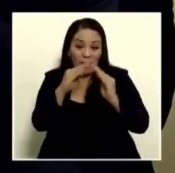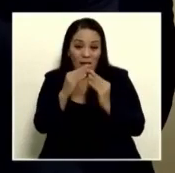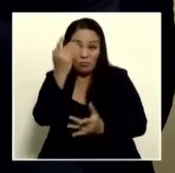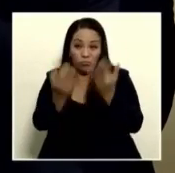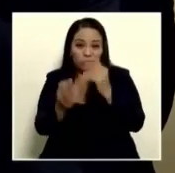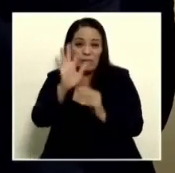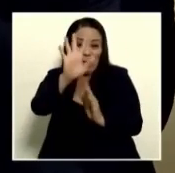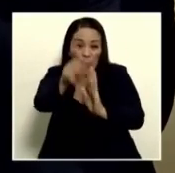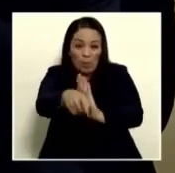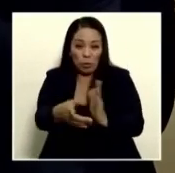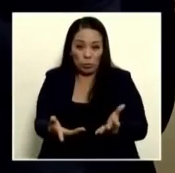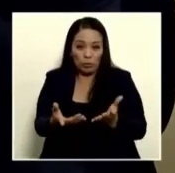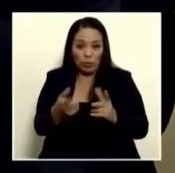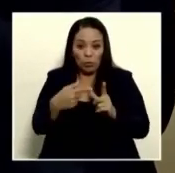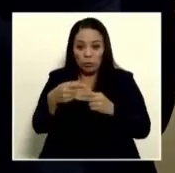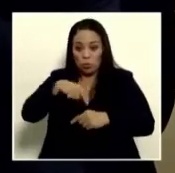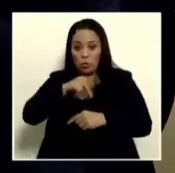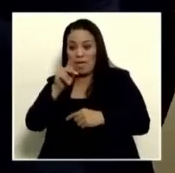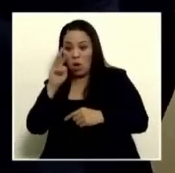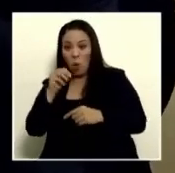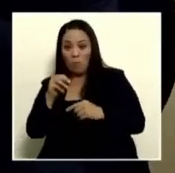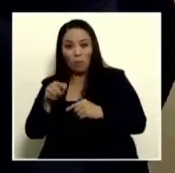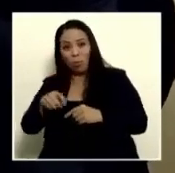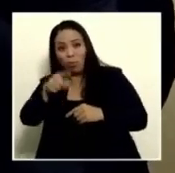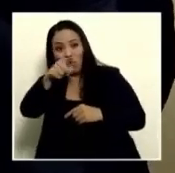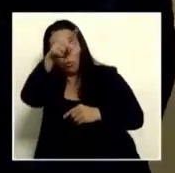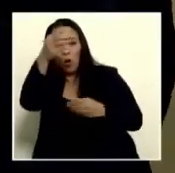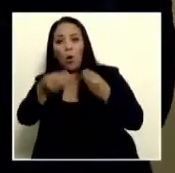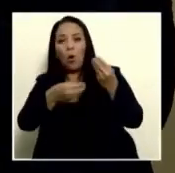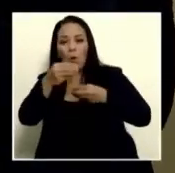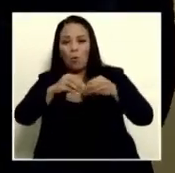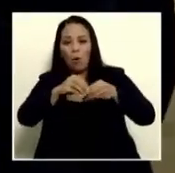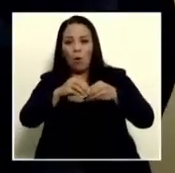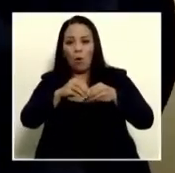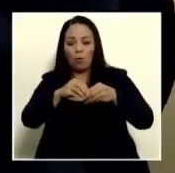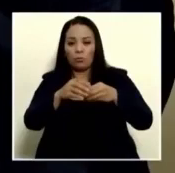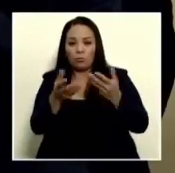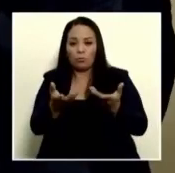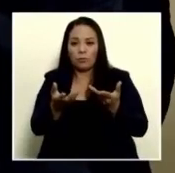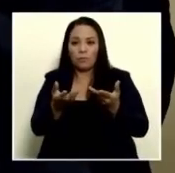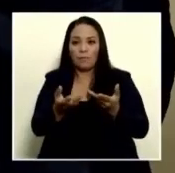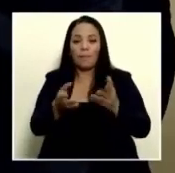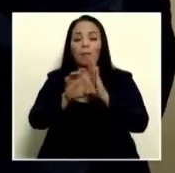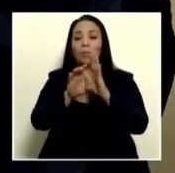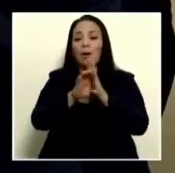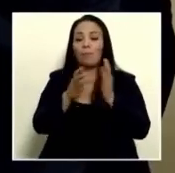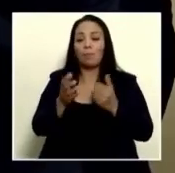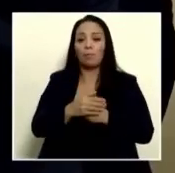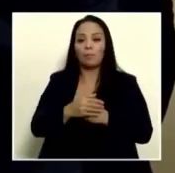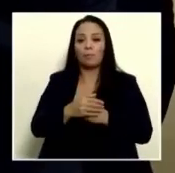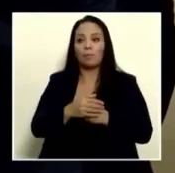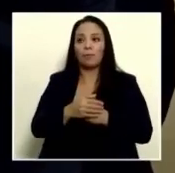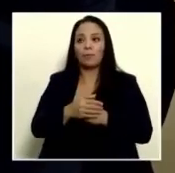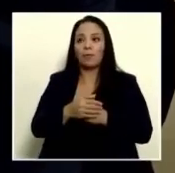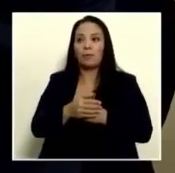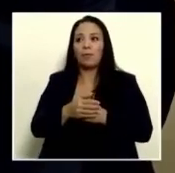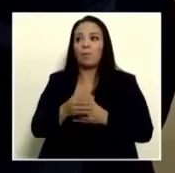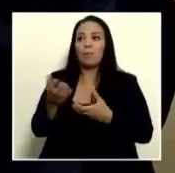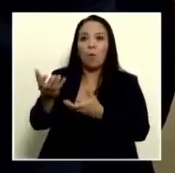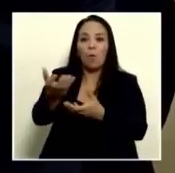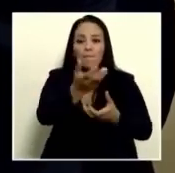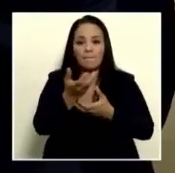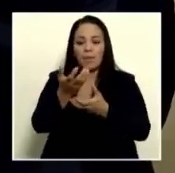minutos. Entonces, indudablemente, si una comunidad queda aislada de los servicios que brinda el Cuerpo de Bomberos o que